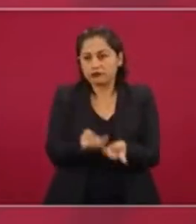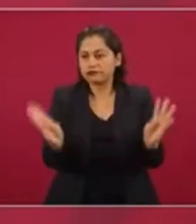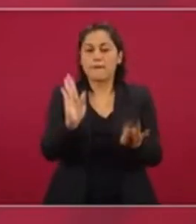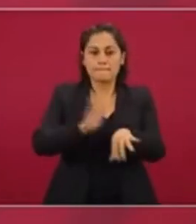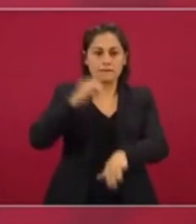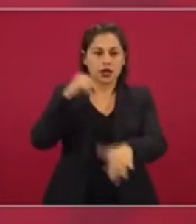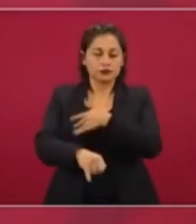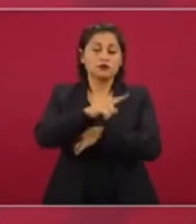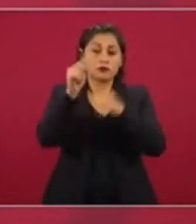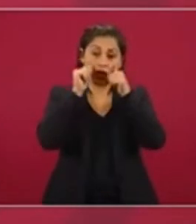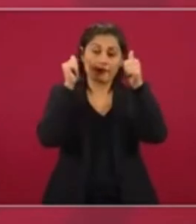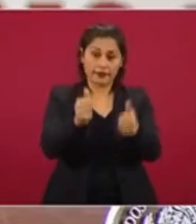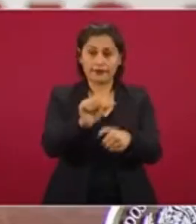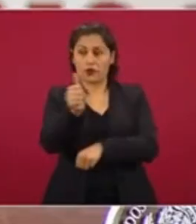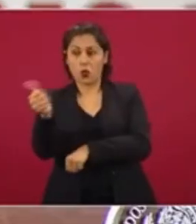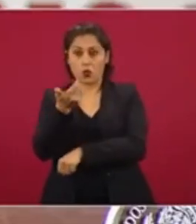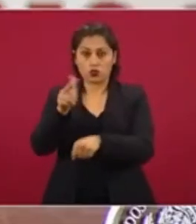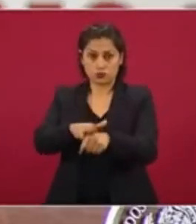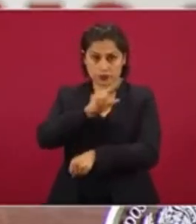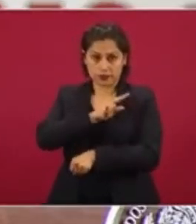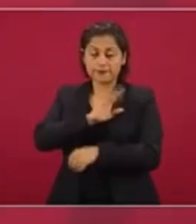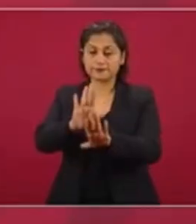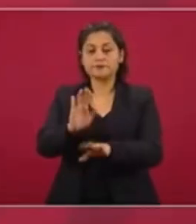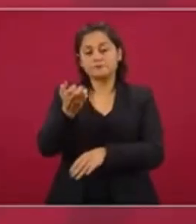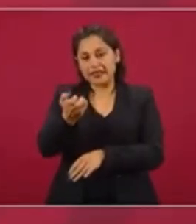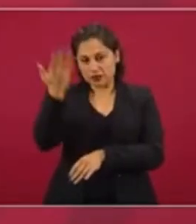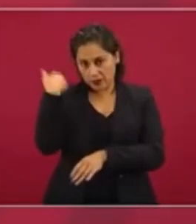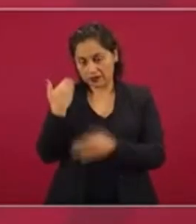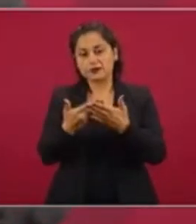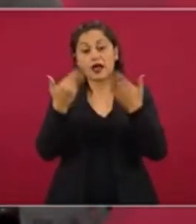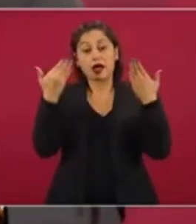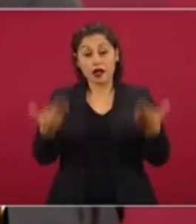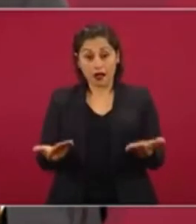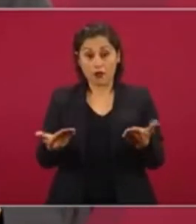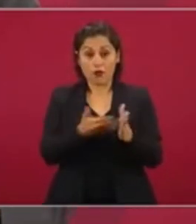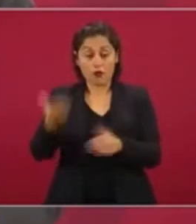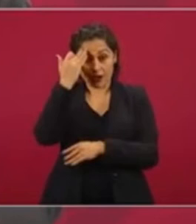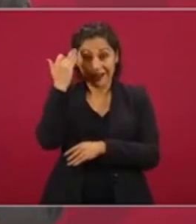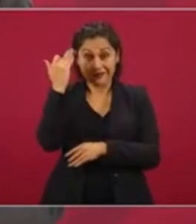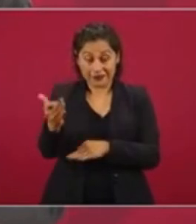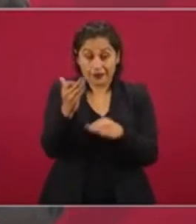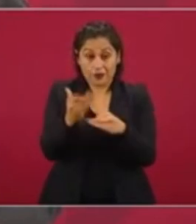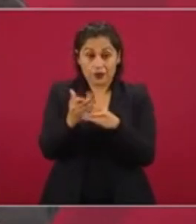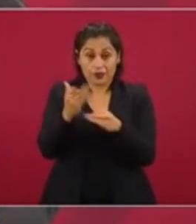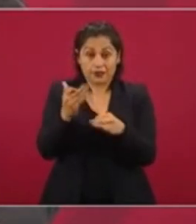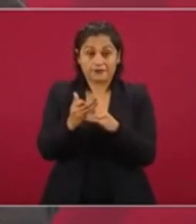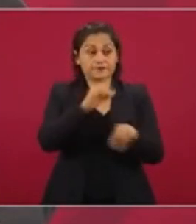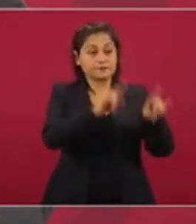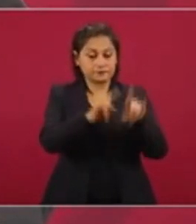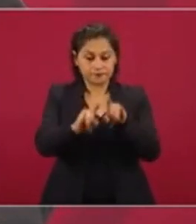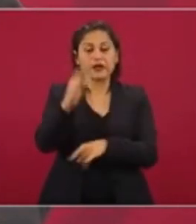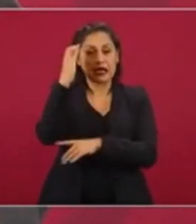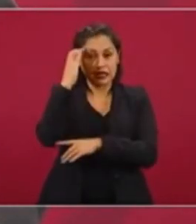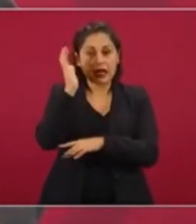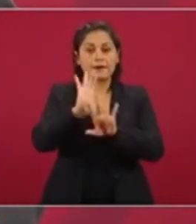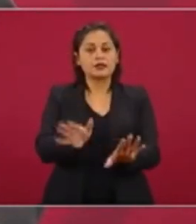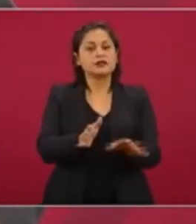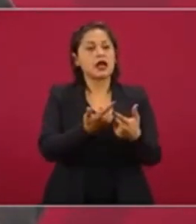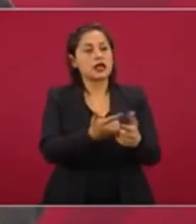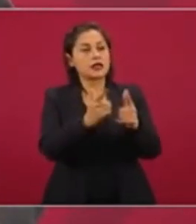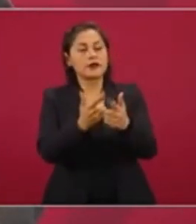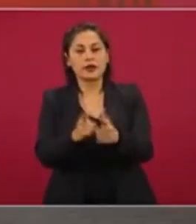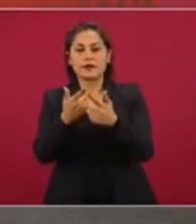Pero ahora, en esta etapa, en donde tenemos más disponibilidad de camas y consideramos que ya pasó